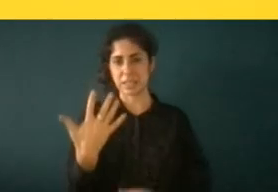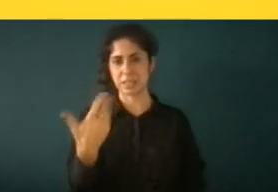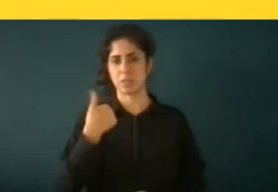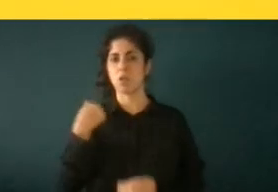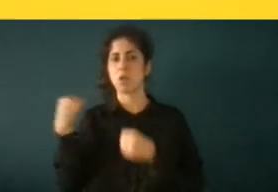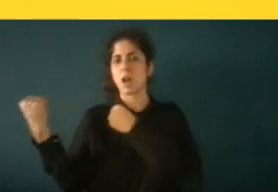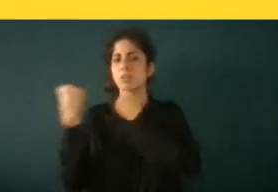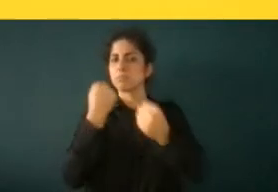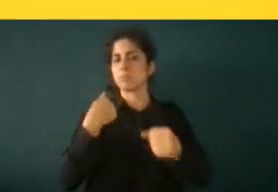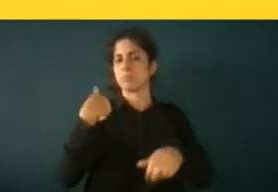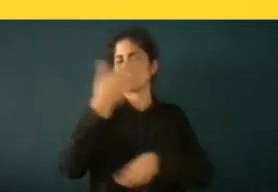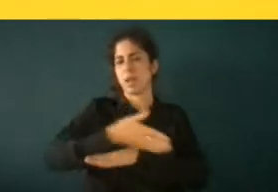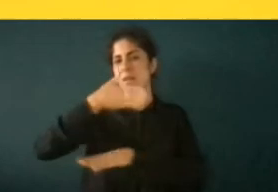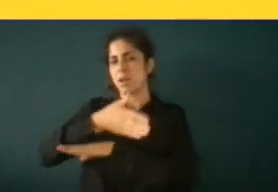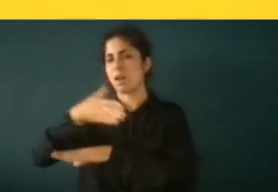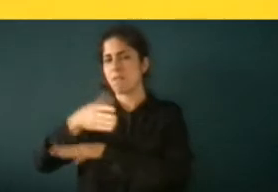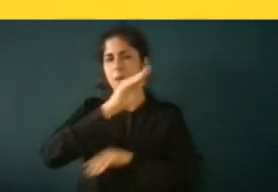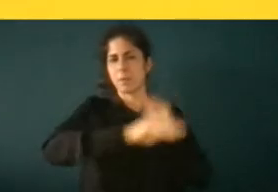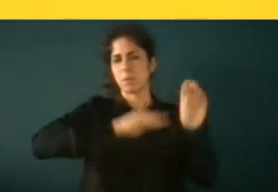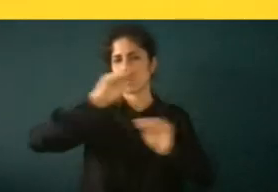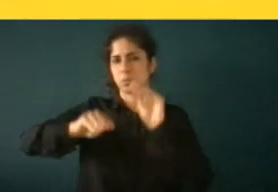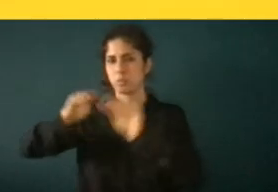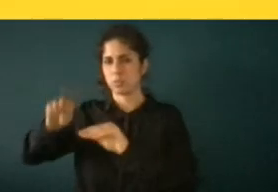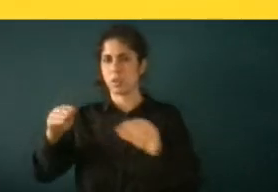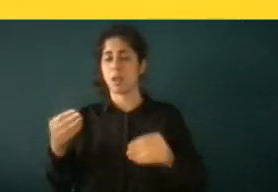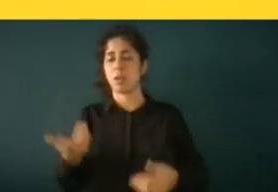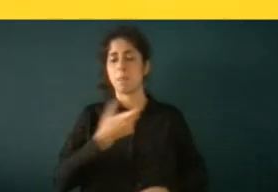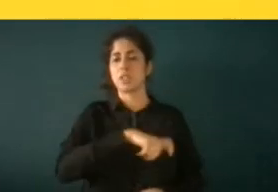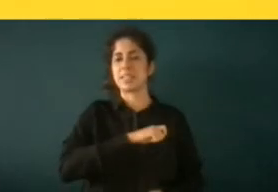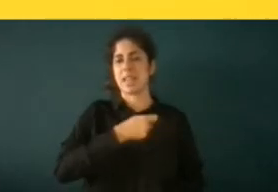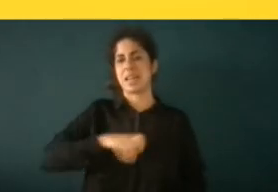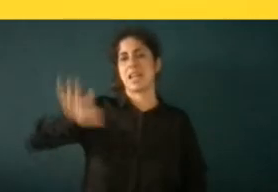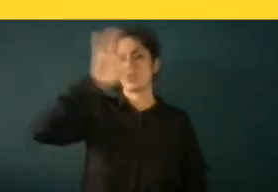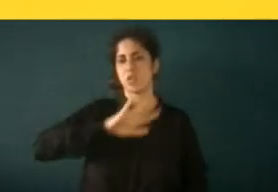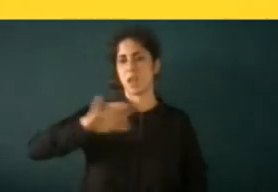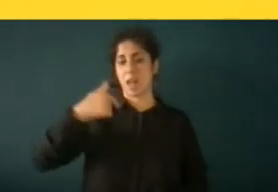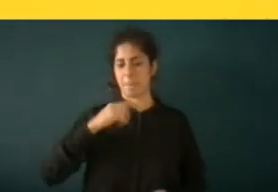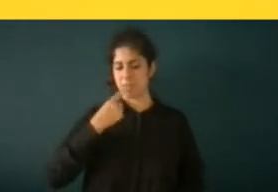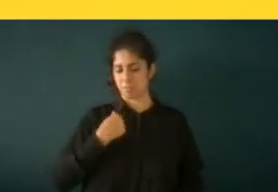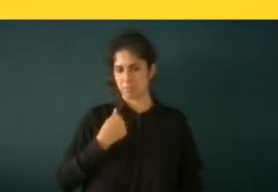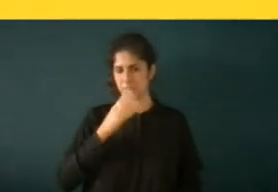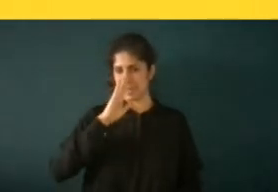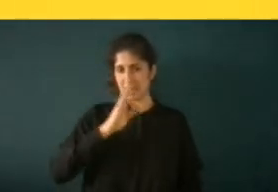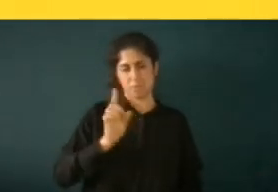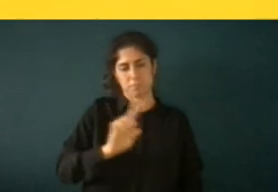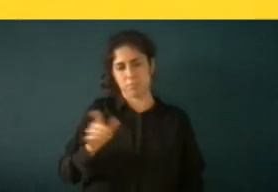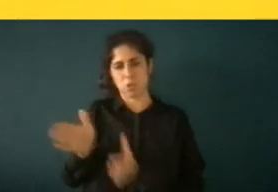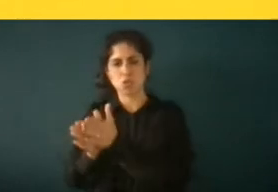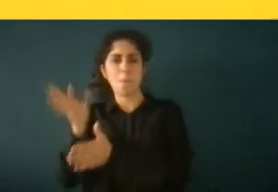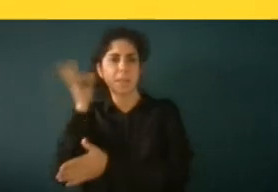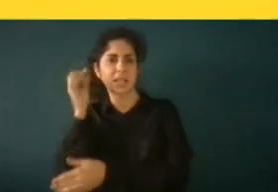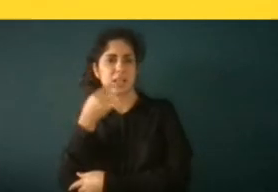un policía nacional le dijo además no me lo dijo a mí directamente se lo dijo a una compañera le dijo mira dile a